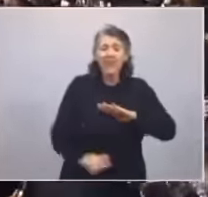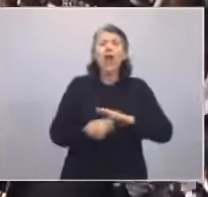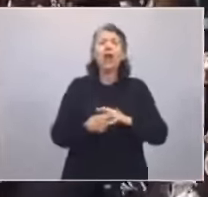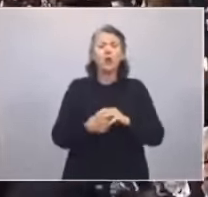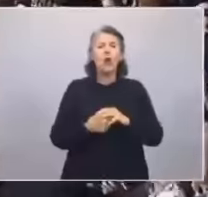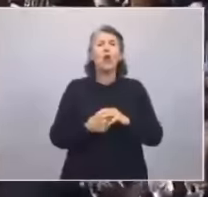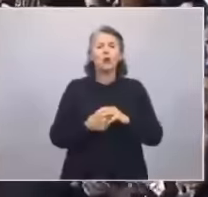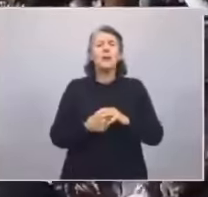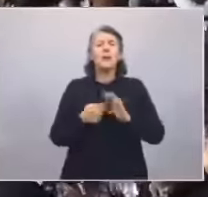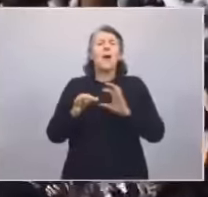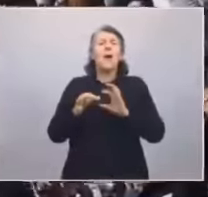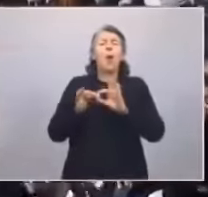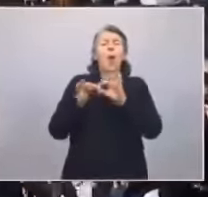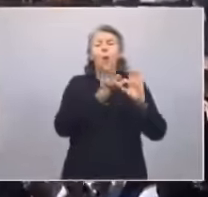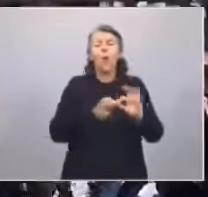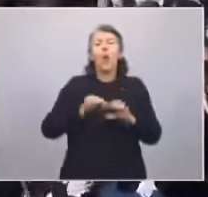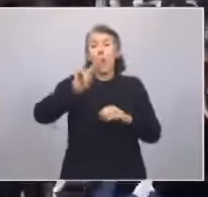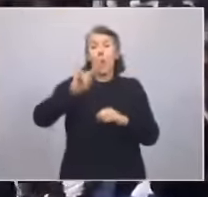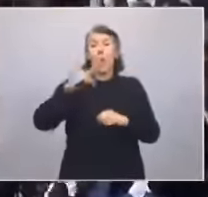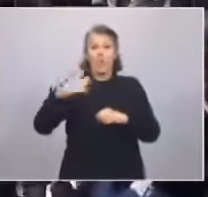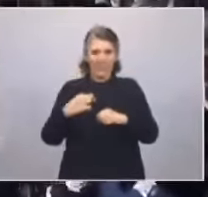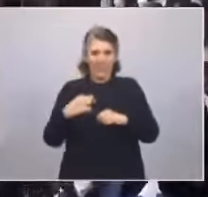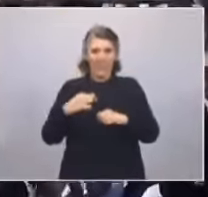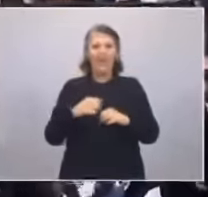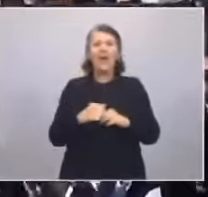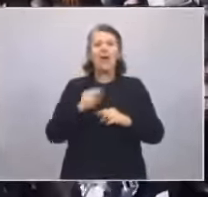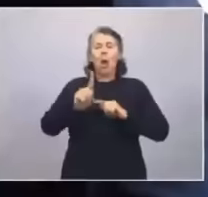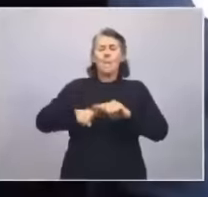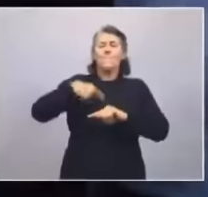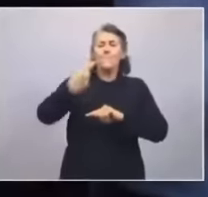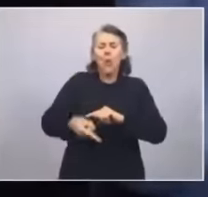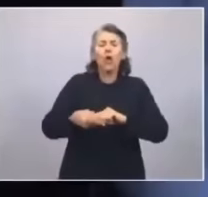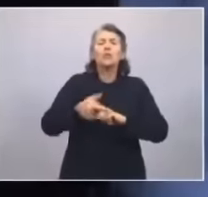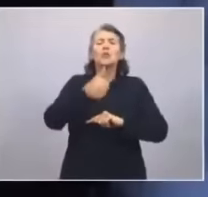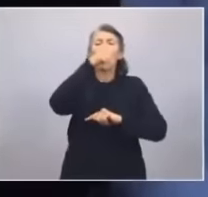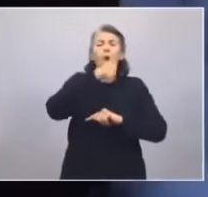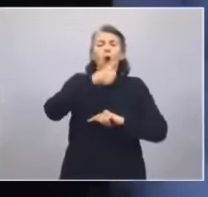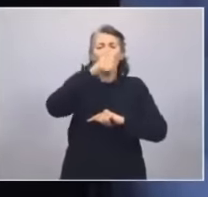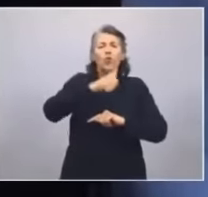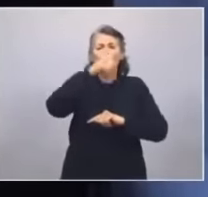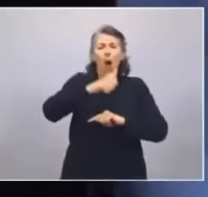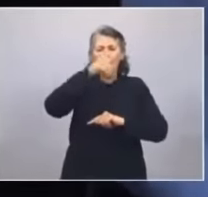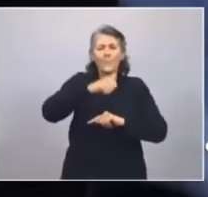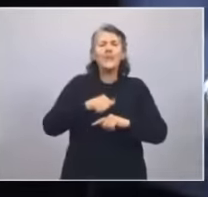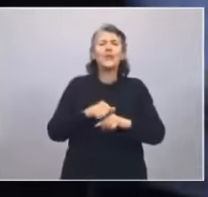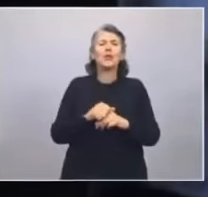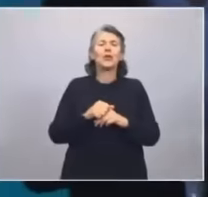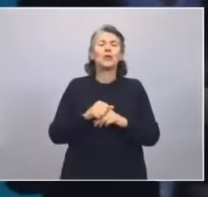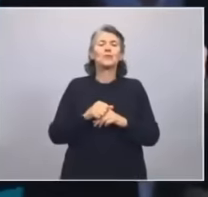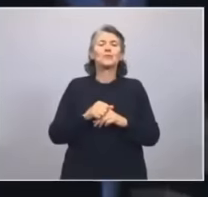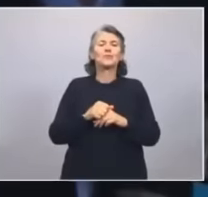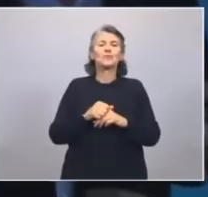victoria de unión por la patria el próximo domingo. Y es a partir